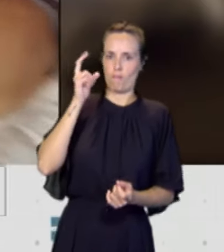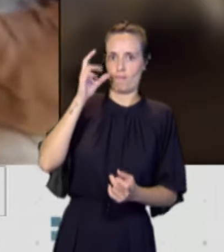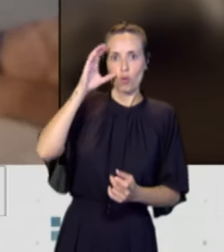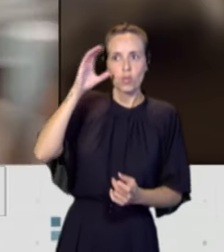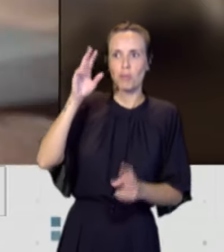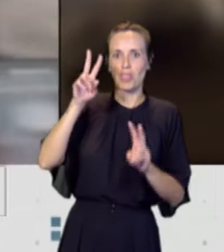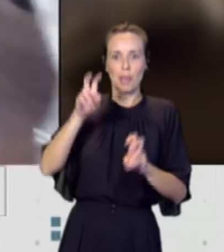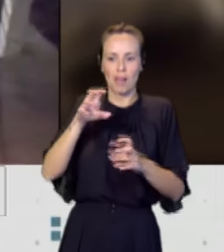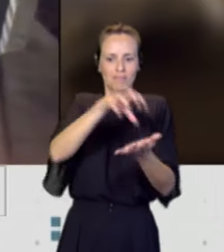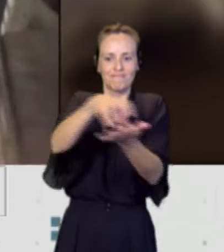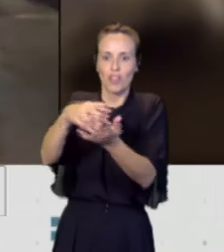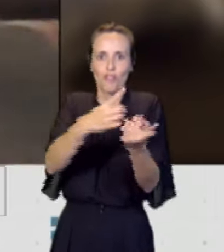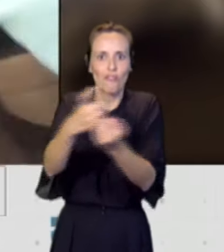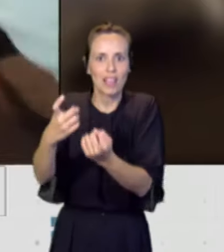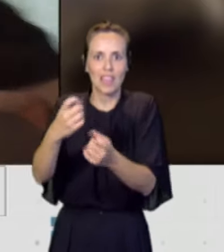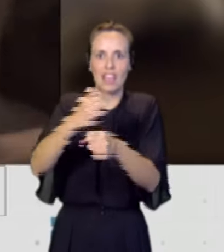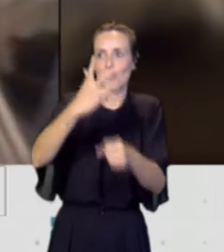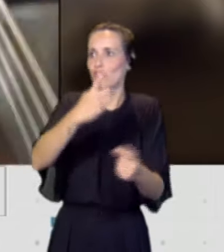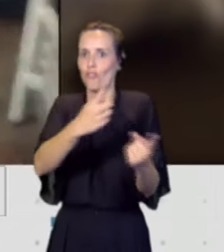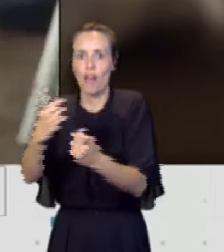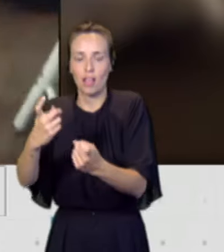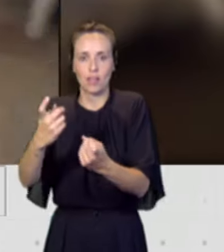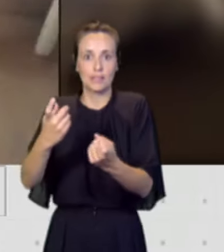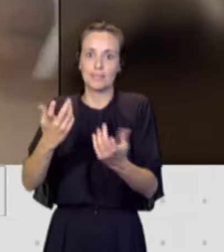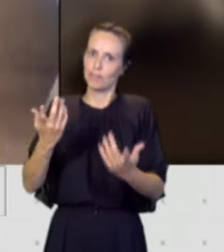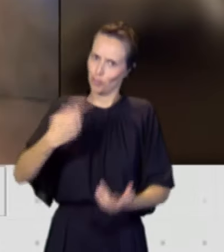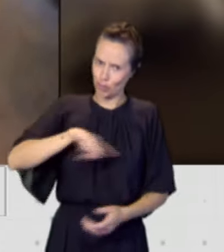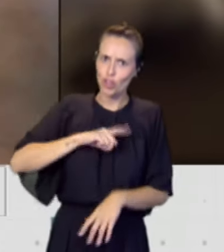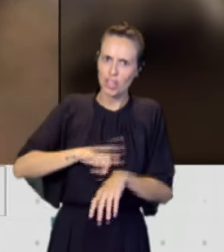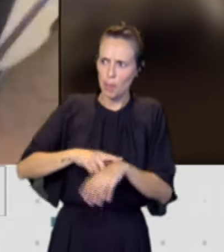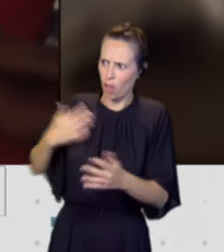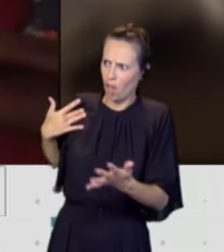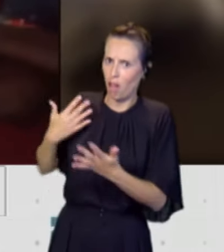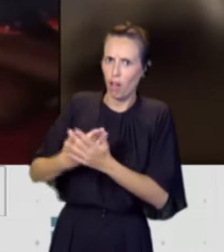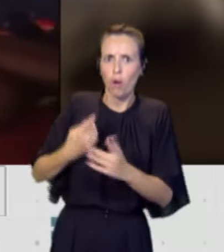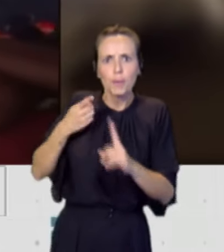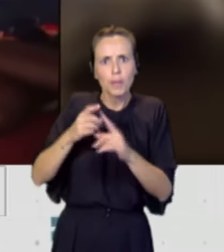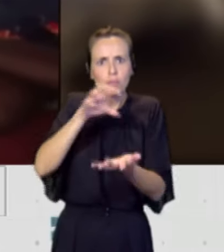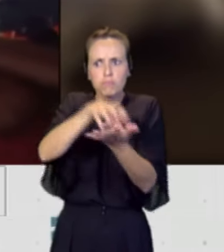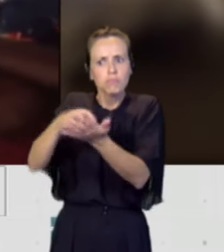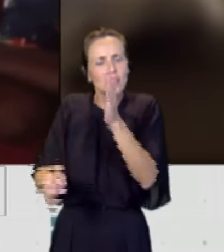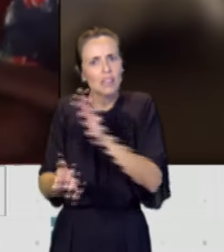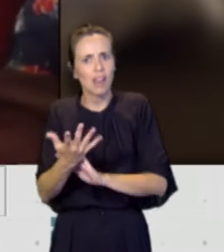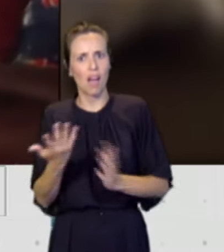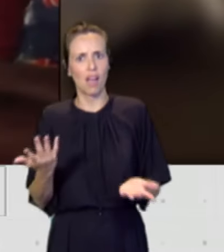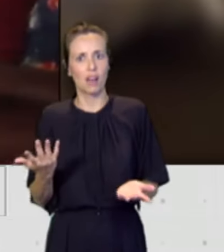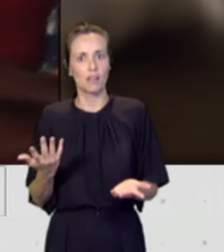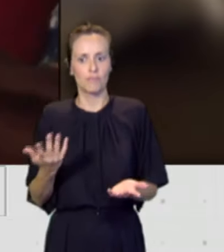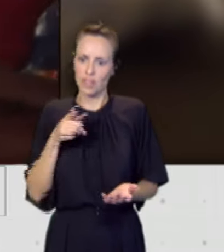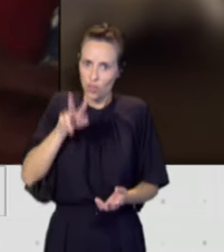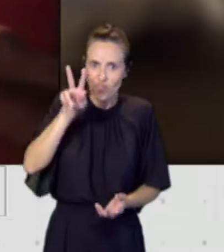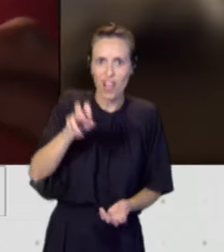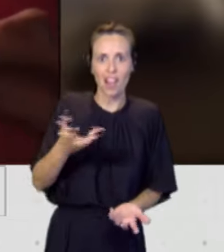a los menores. Señores, hemos tenido tiempo de crear infraestructura y creo que sale muchísimo más rentable